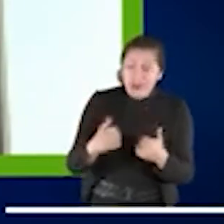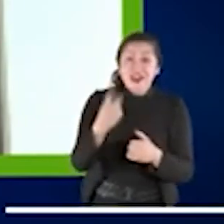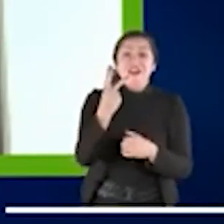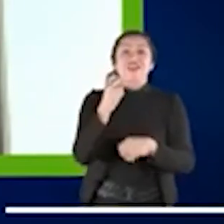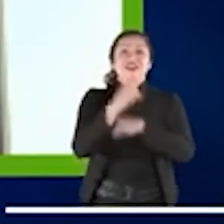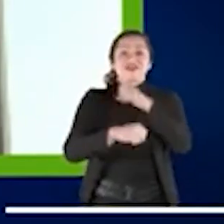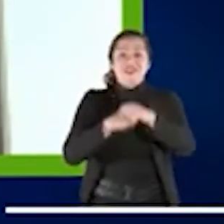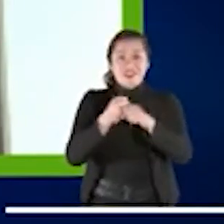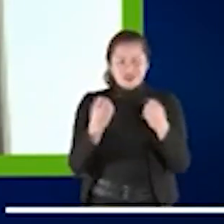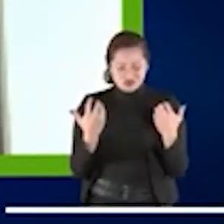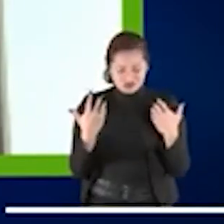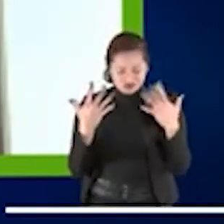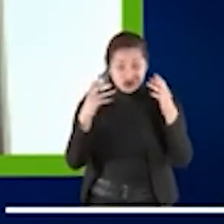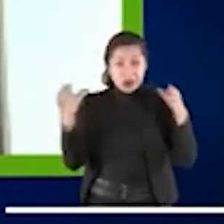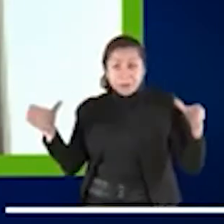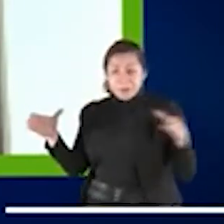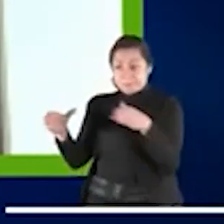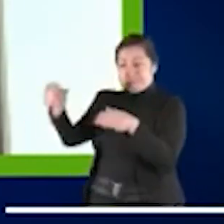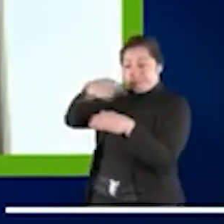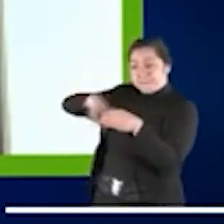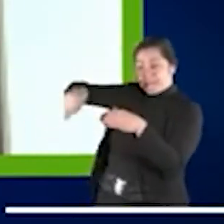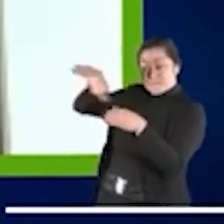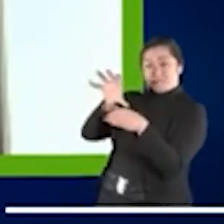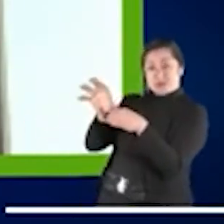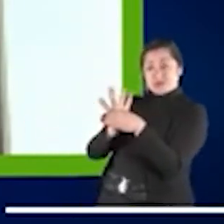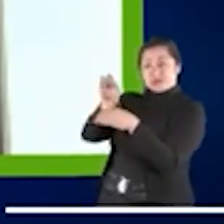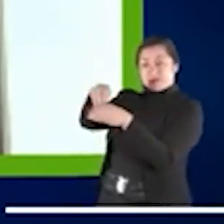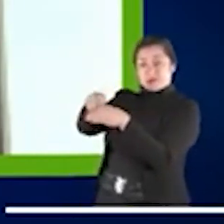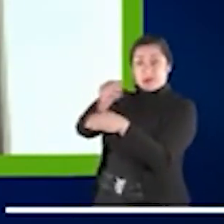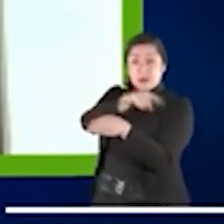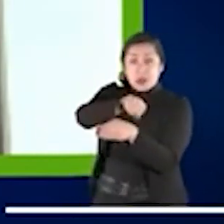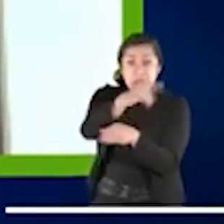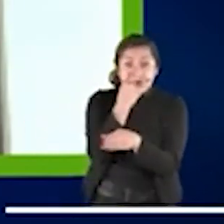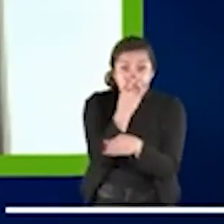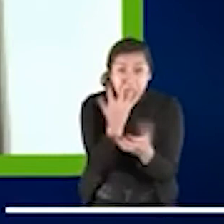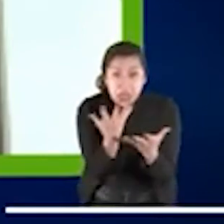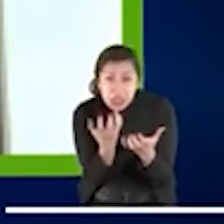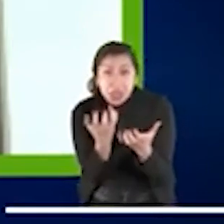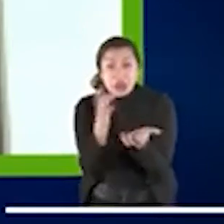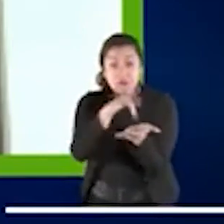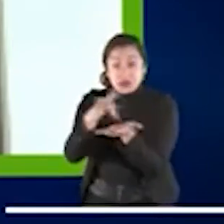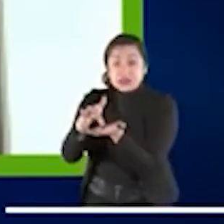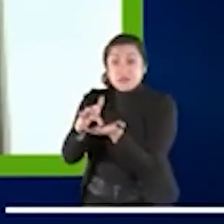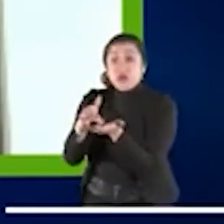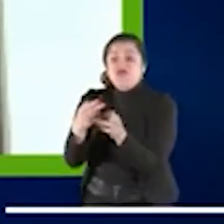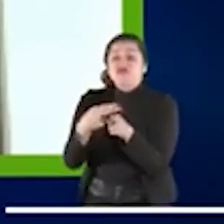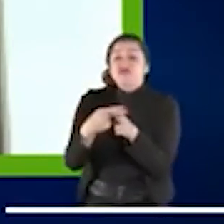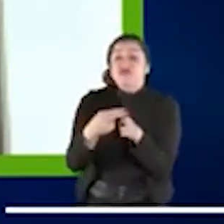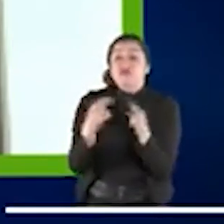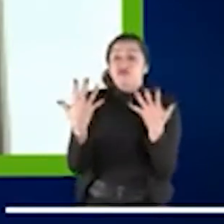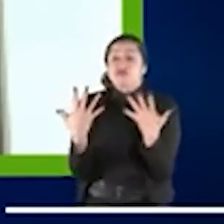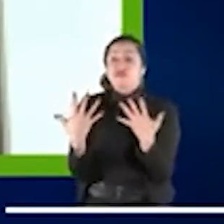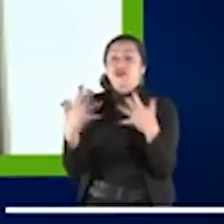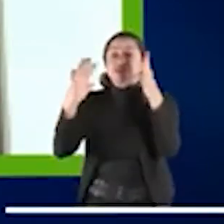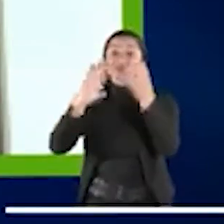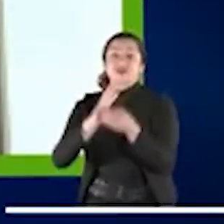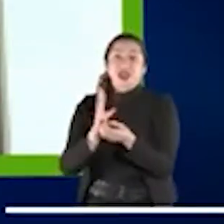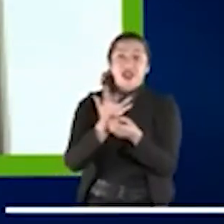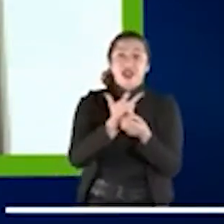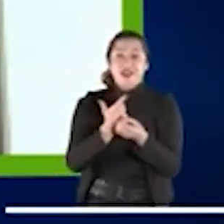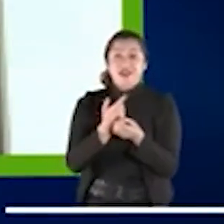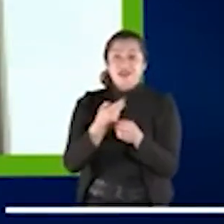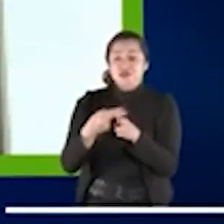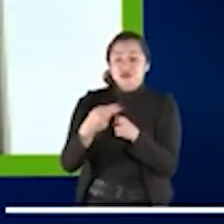cumplimos 20 años y para quien está interesado estamos organizando un festival de arte y justicia reparativa que se llama Restart Festival,